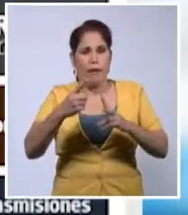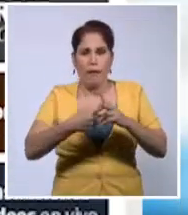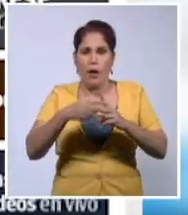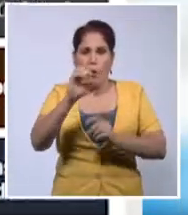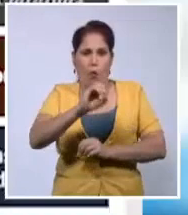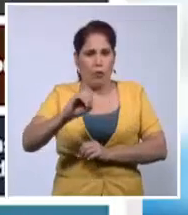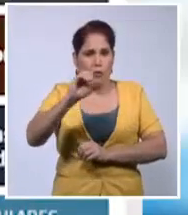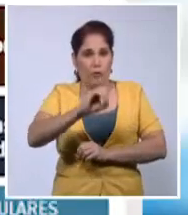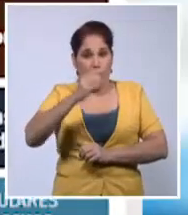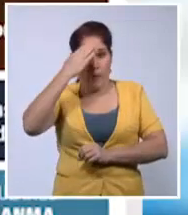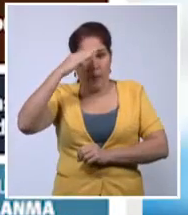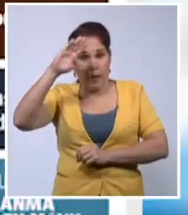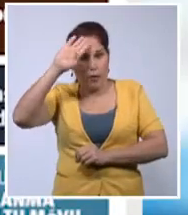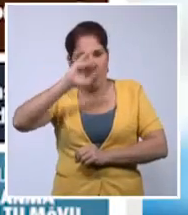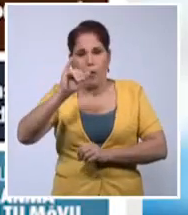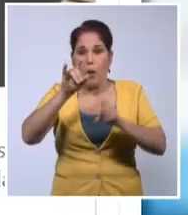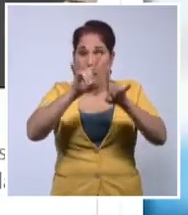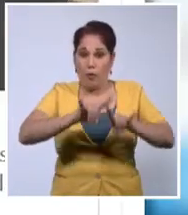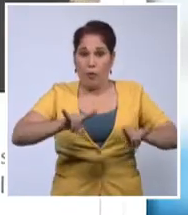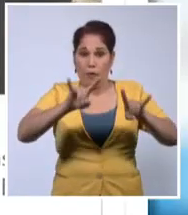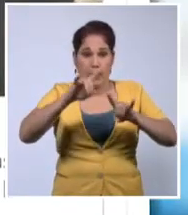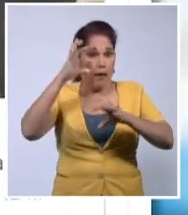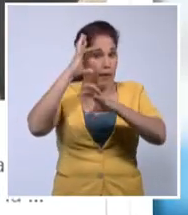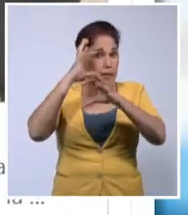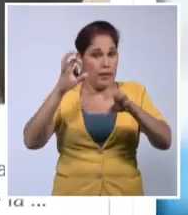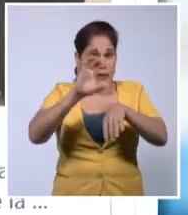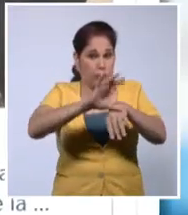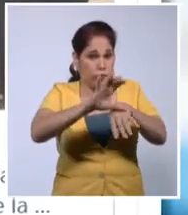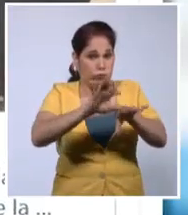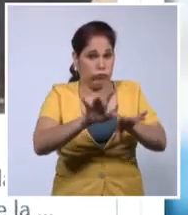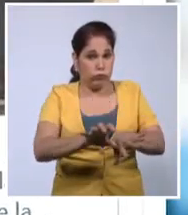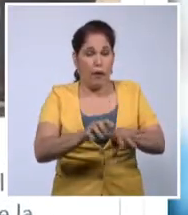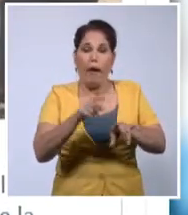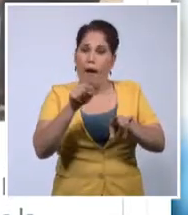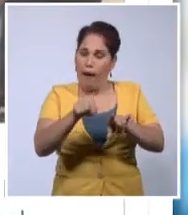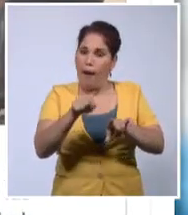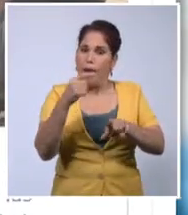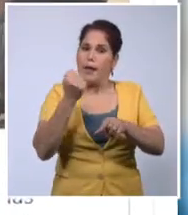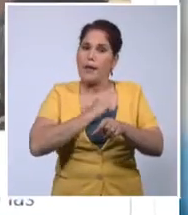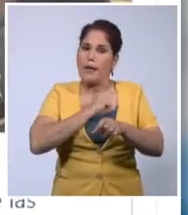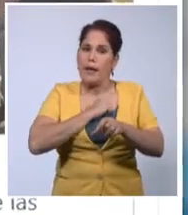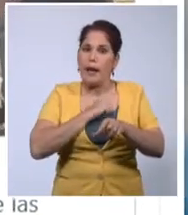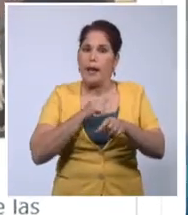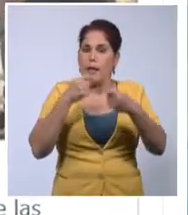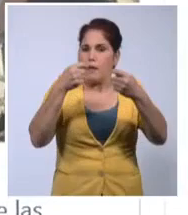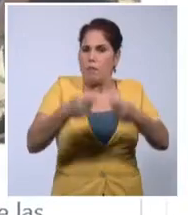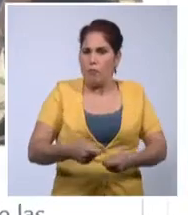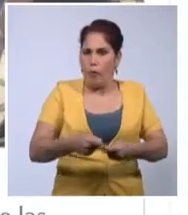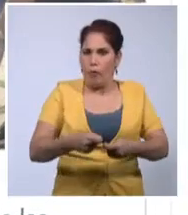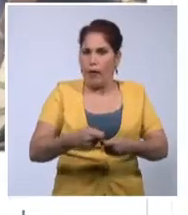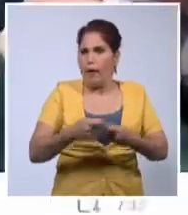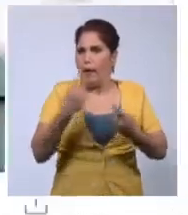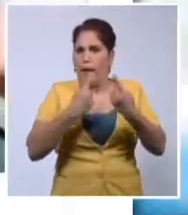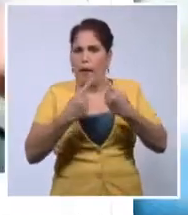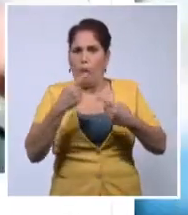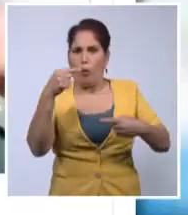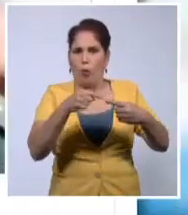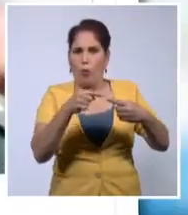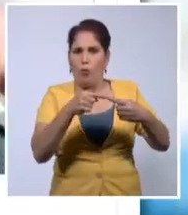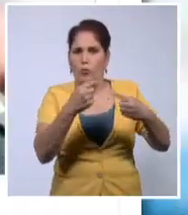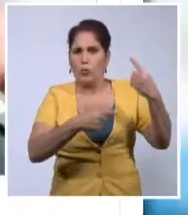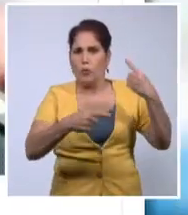país, así como de la Universidad de Ciencias Informáticas, ante aquellos que intentan imponer el libreto de la contrarrevolución.